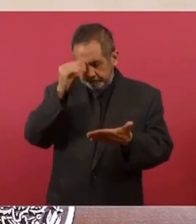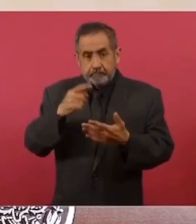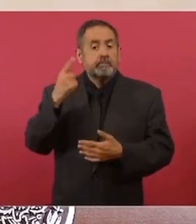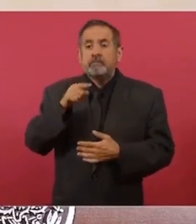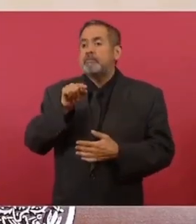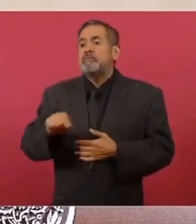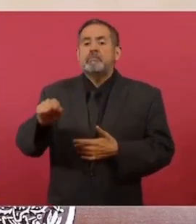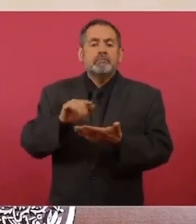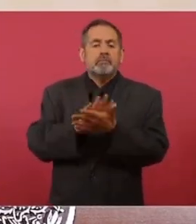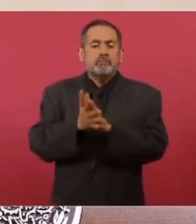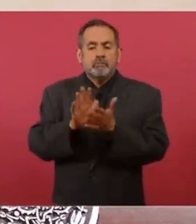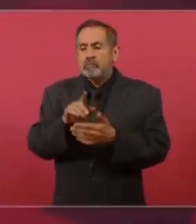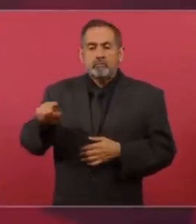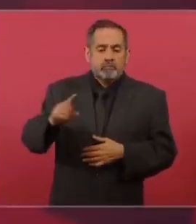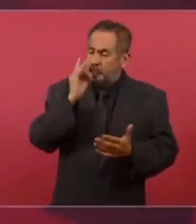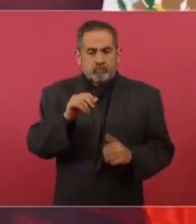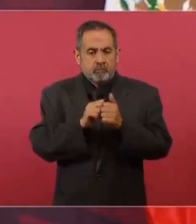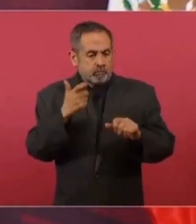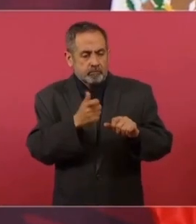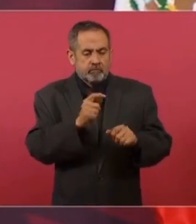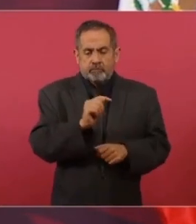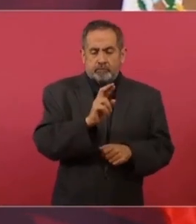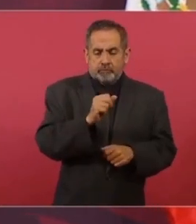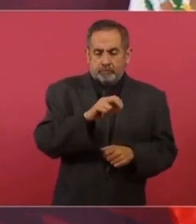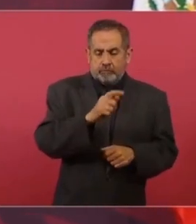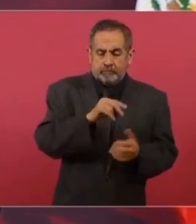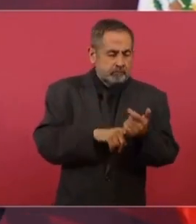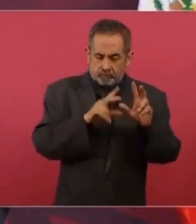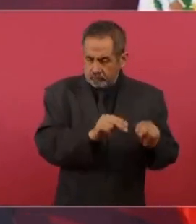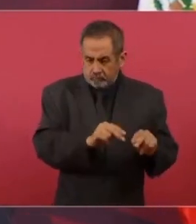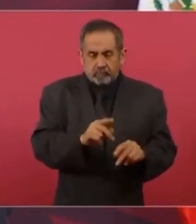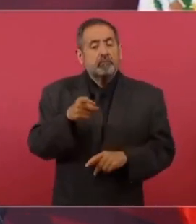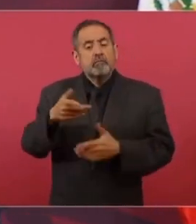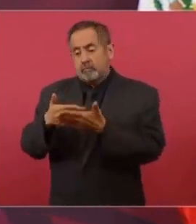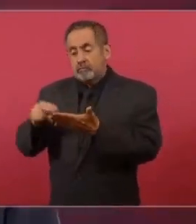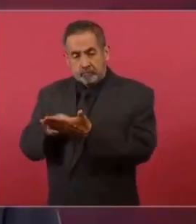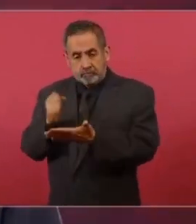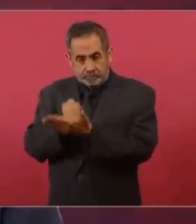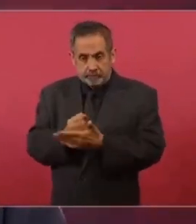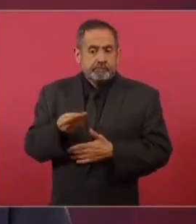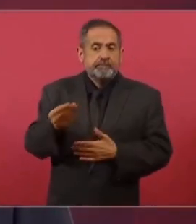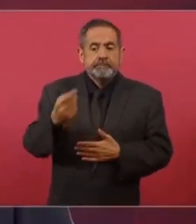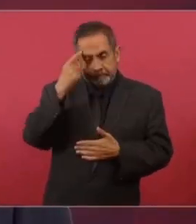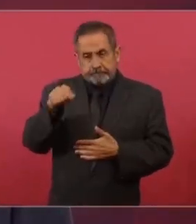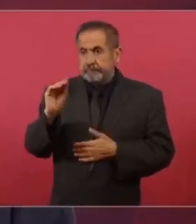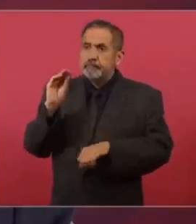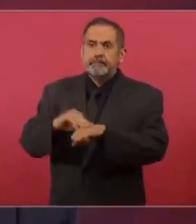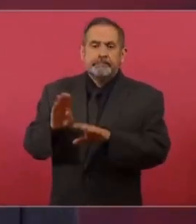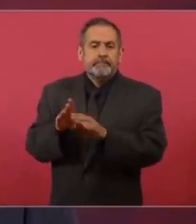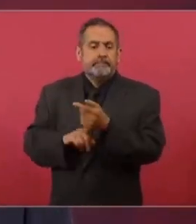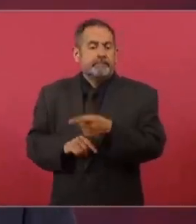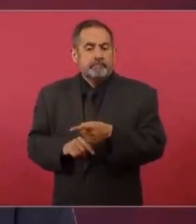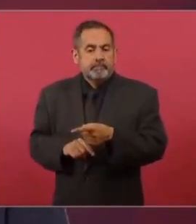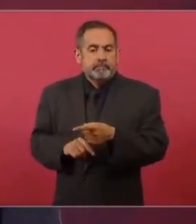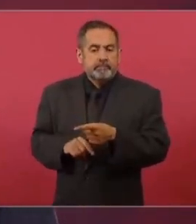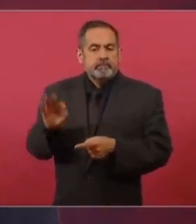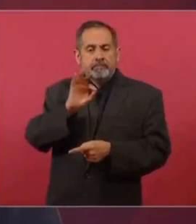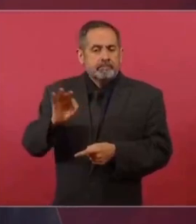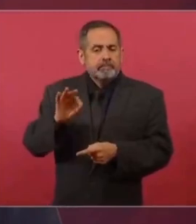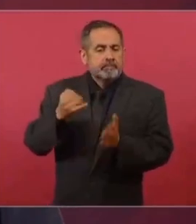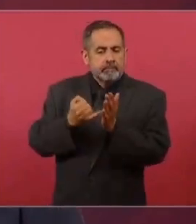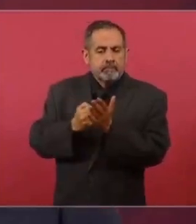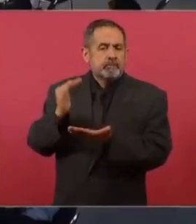las tortillerías solo se use maíz blanco. Y esto va a ir acompañado del establecimiento de aranceles